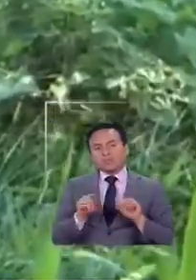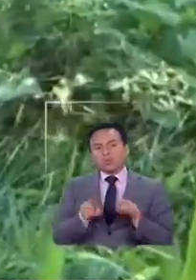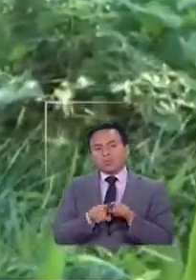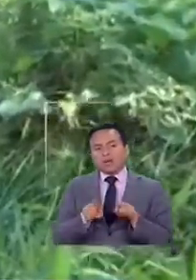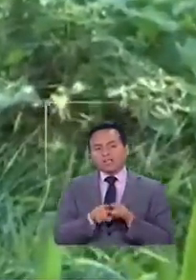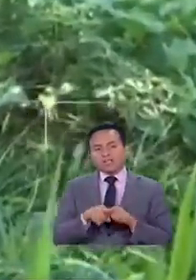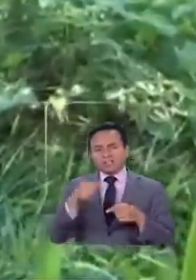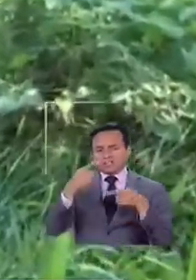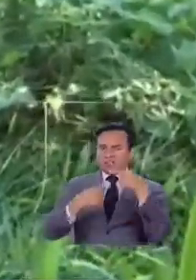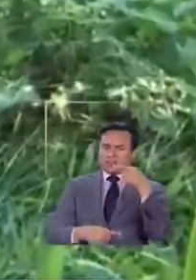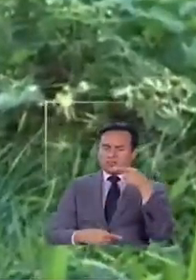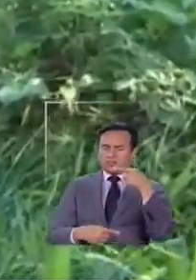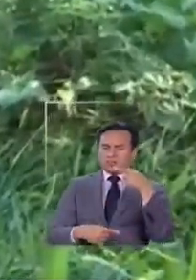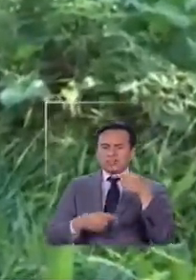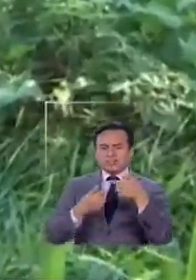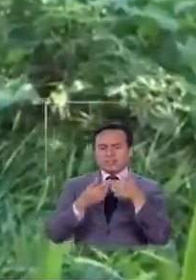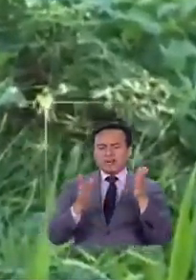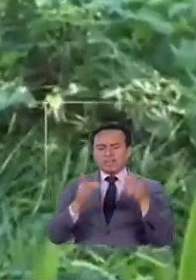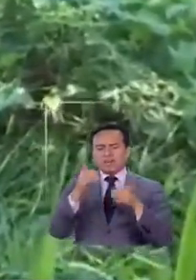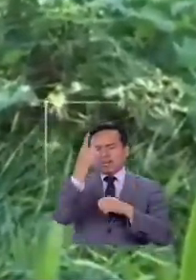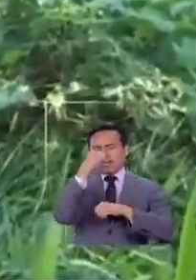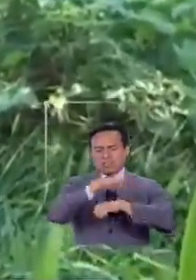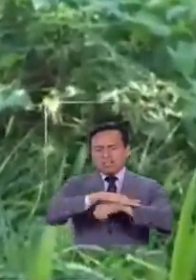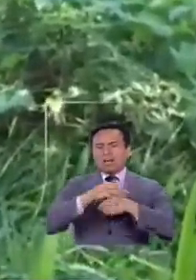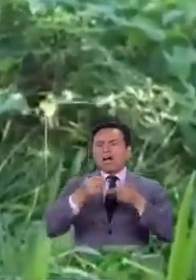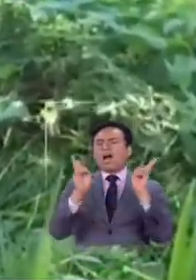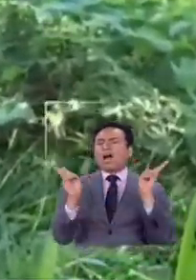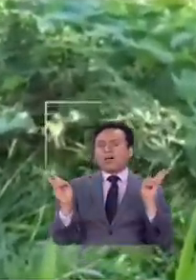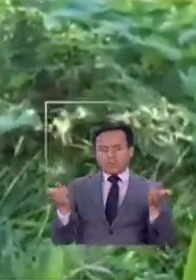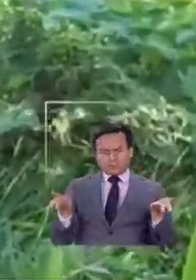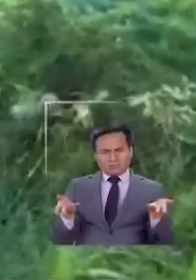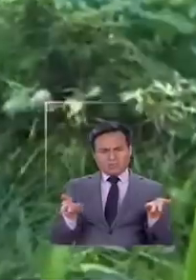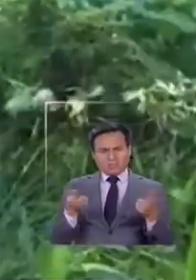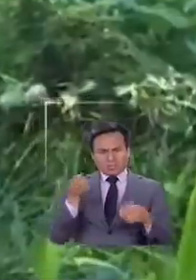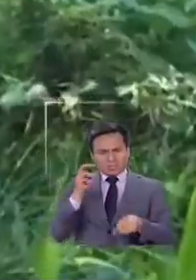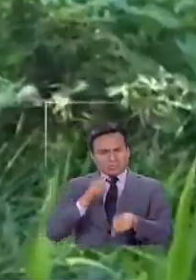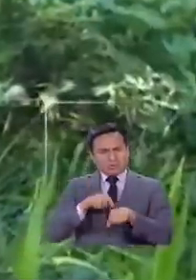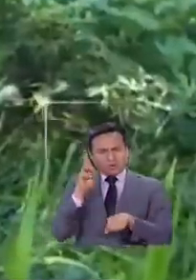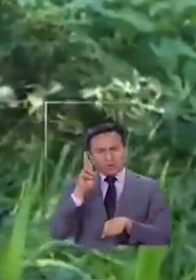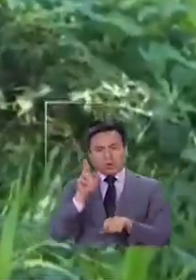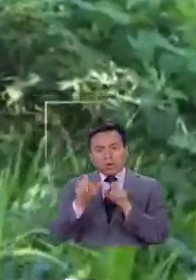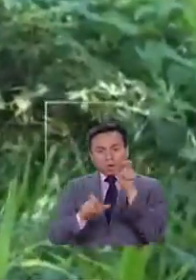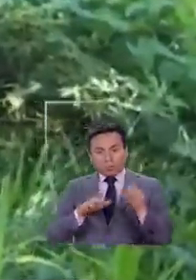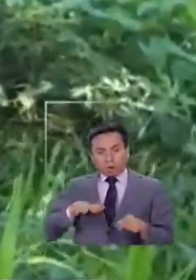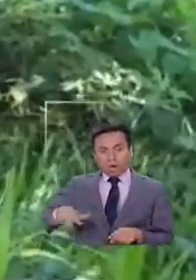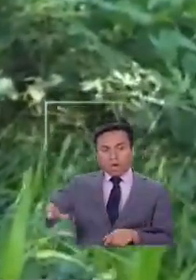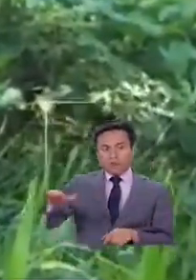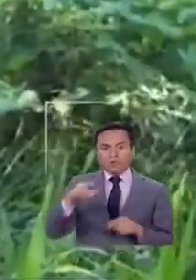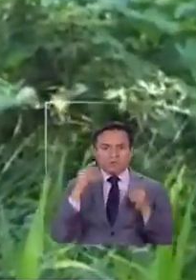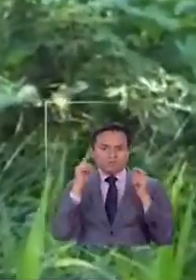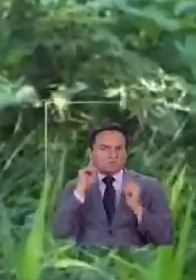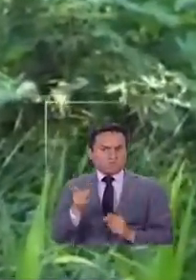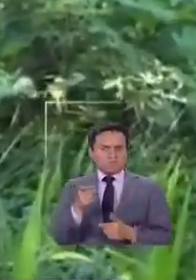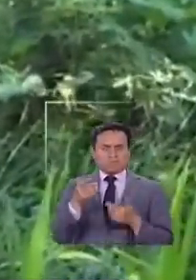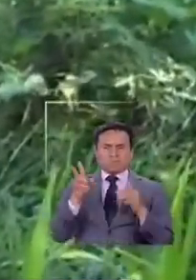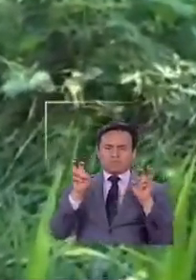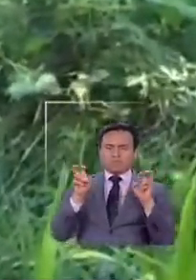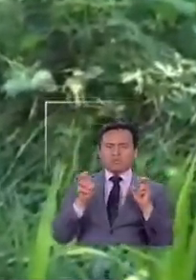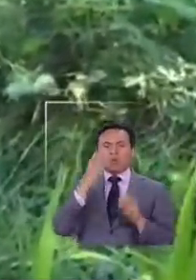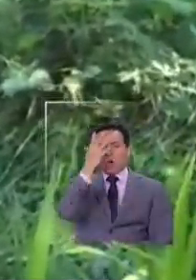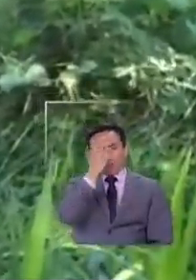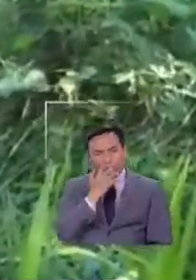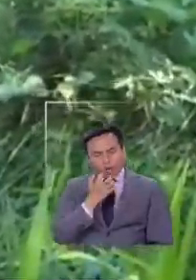totalmente absurdo que se abra la isla en este momento en el peor momento de todos El pueblo Arapanui se revela contra eso Están